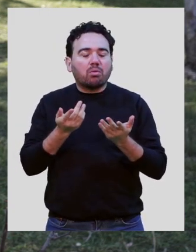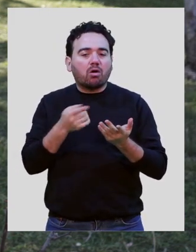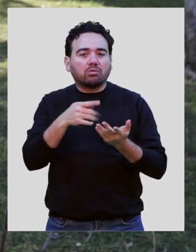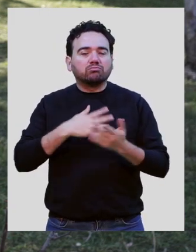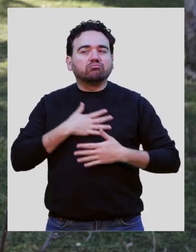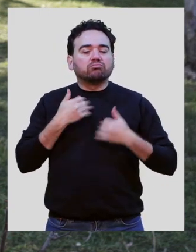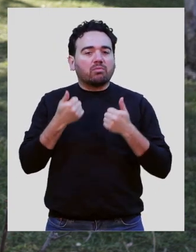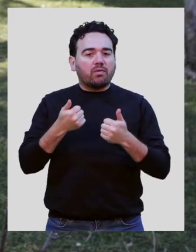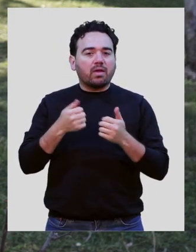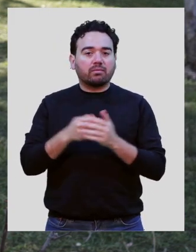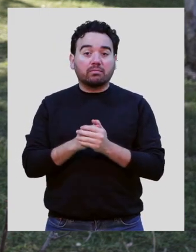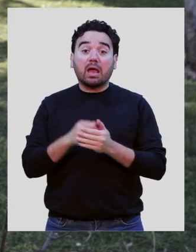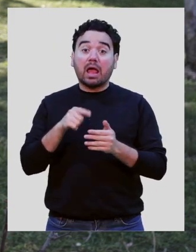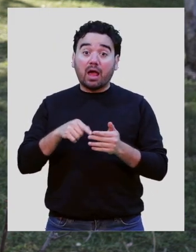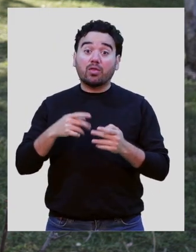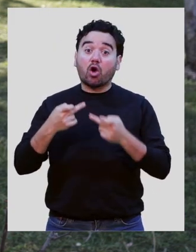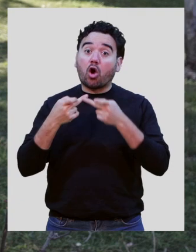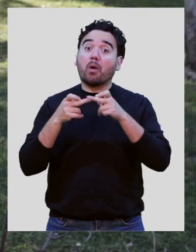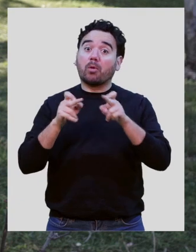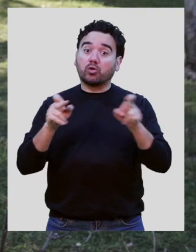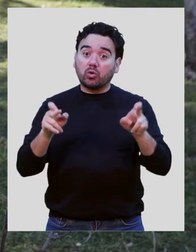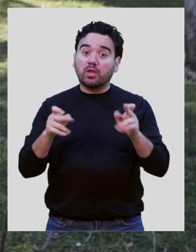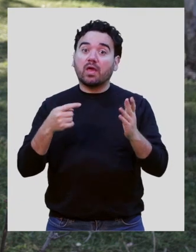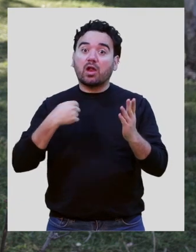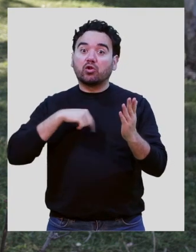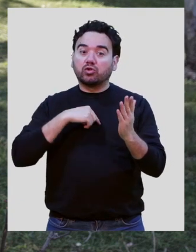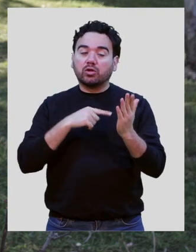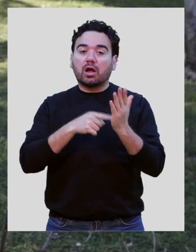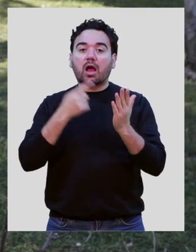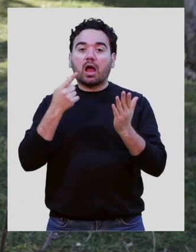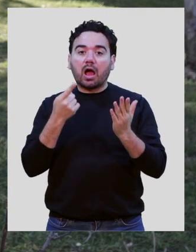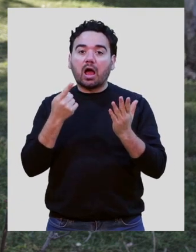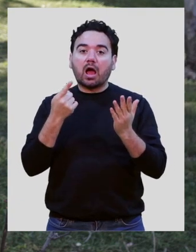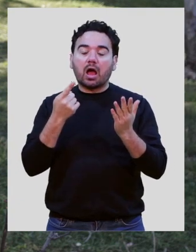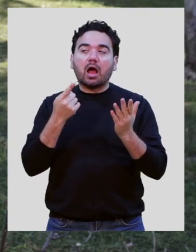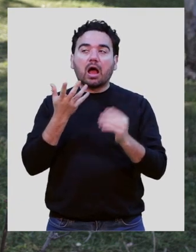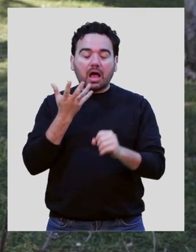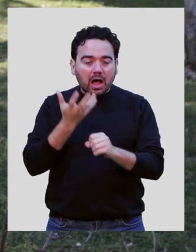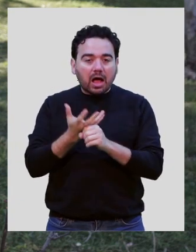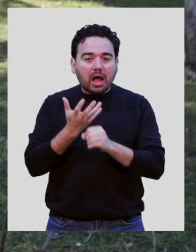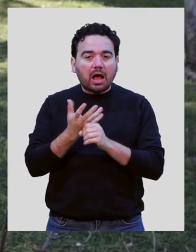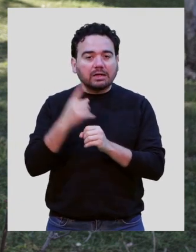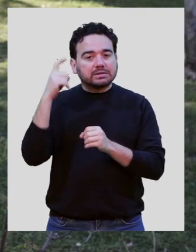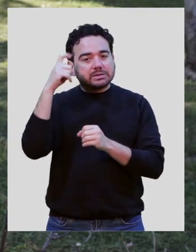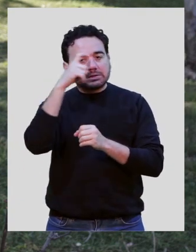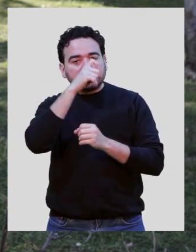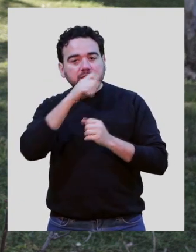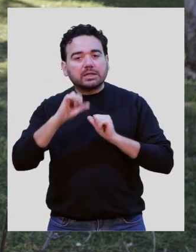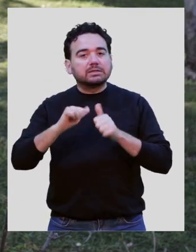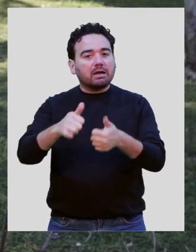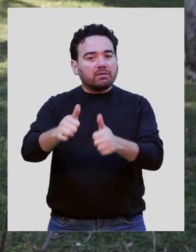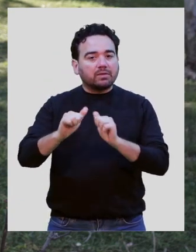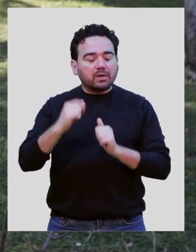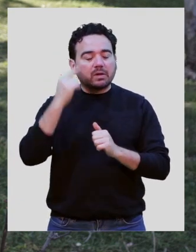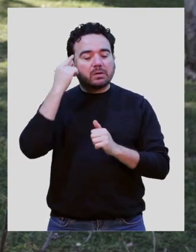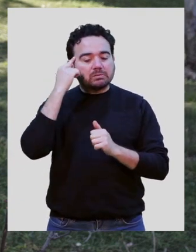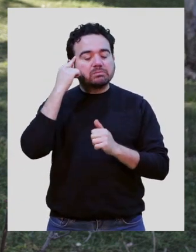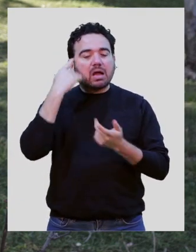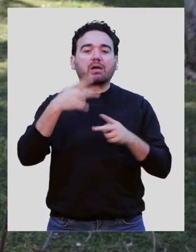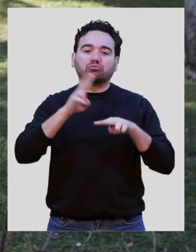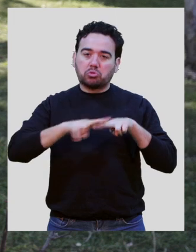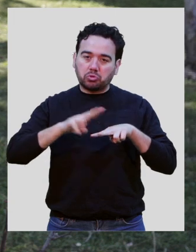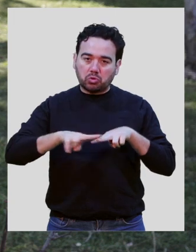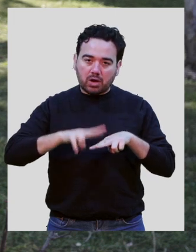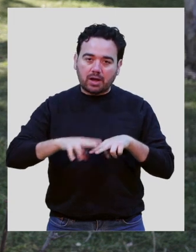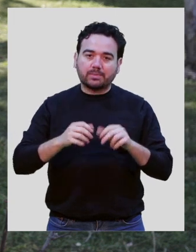Se trata de una oportunidad para que podamos subsanar algunas de nuestras dificultades o